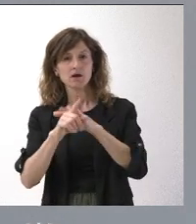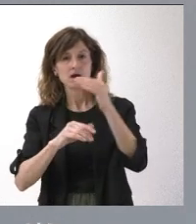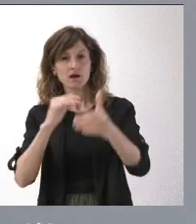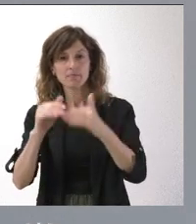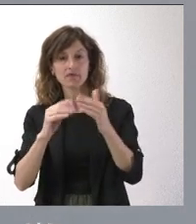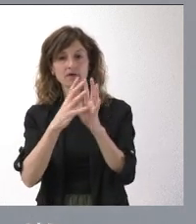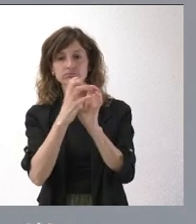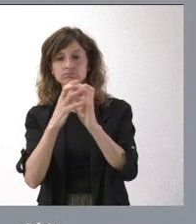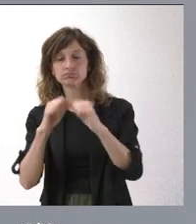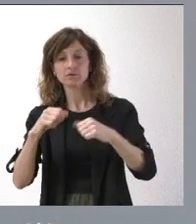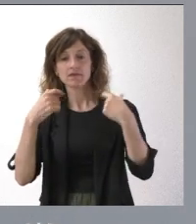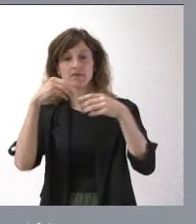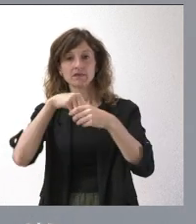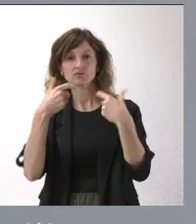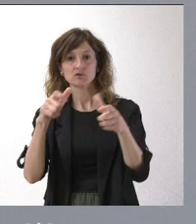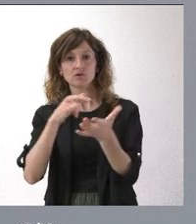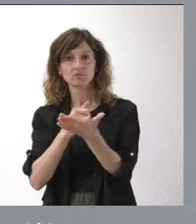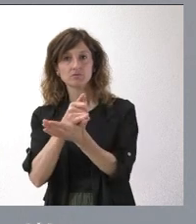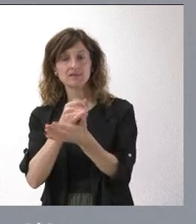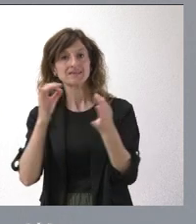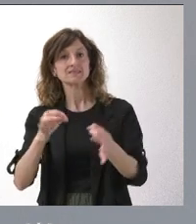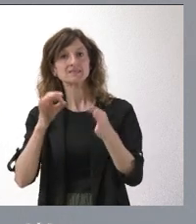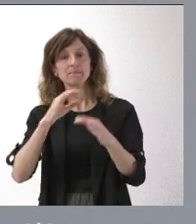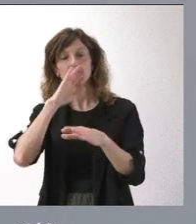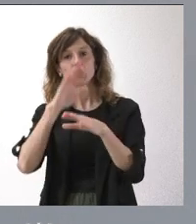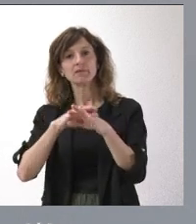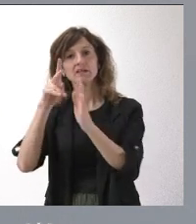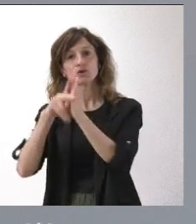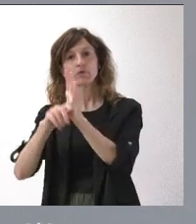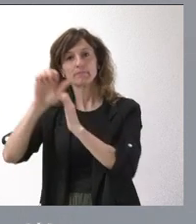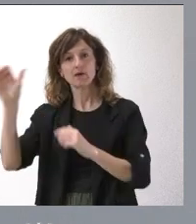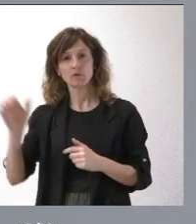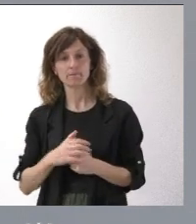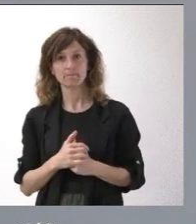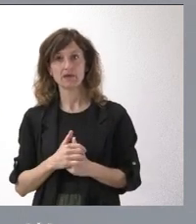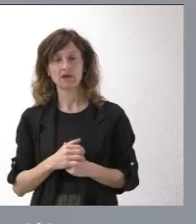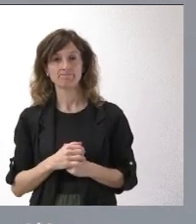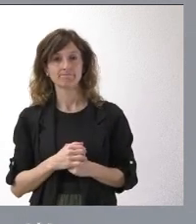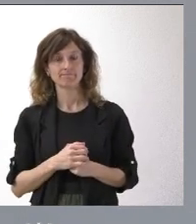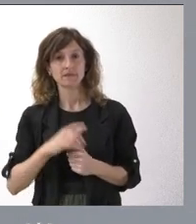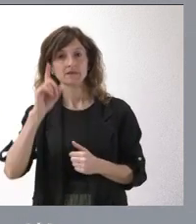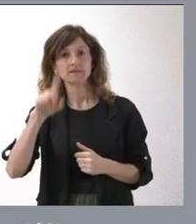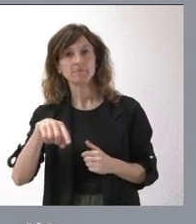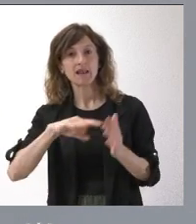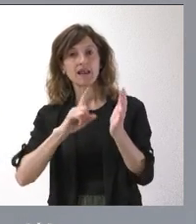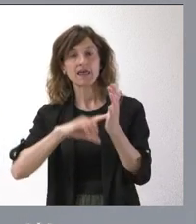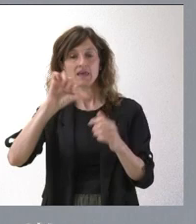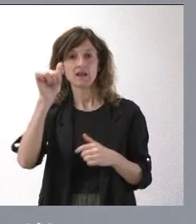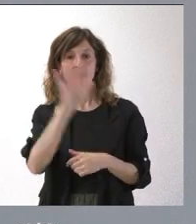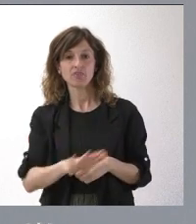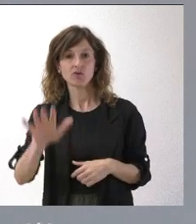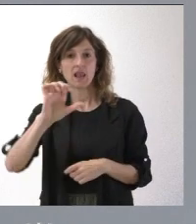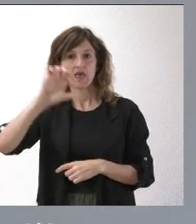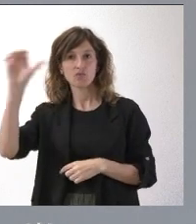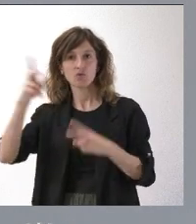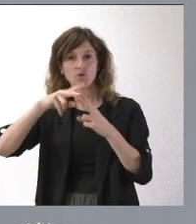consensos dentro del sector, siempre dentro del cumplimiento de la normativa y siempre, lógicamente, dentro de la ley nacional y europea